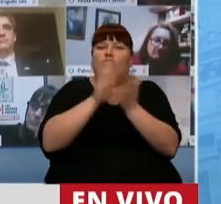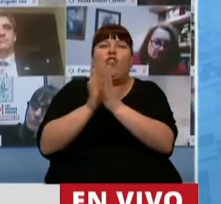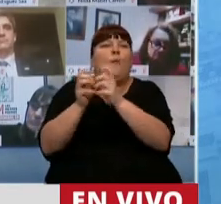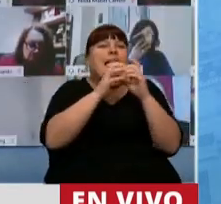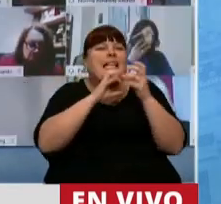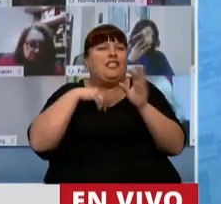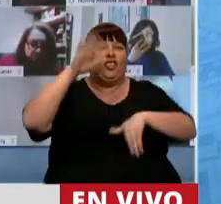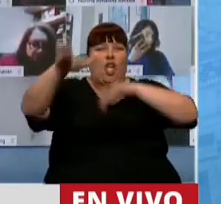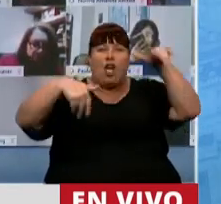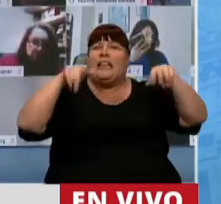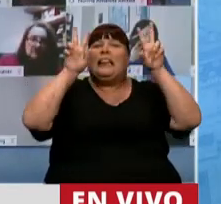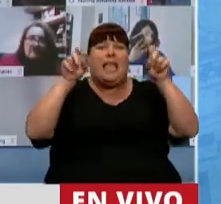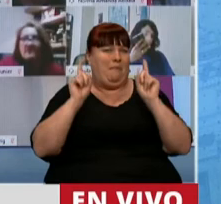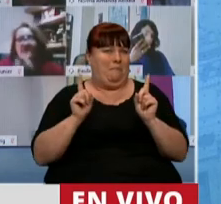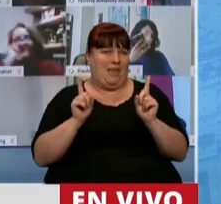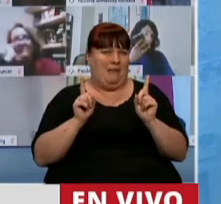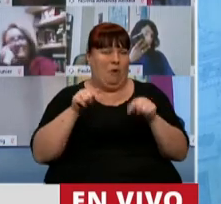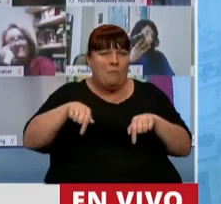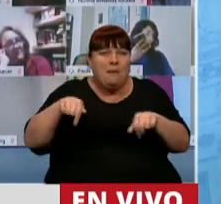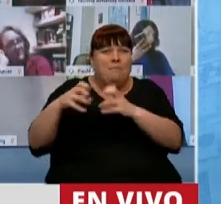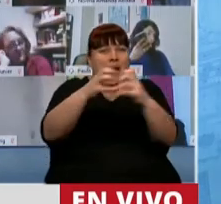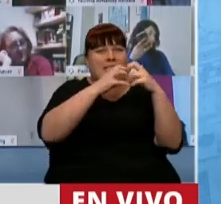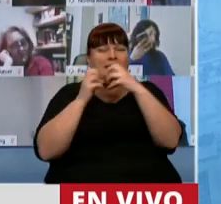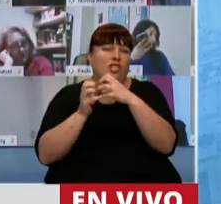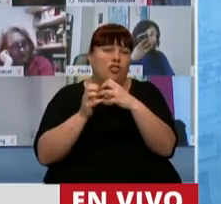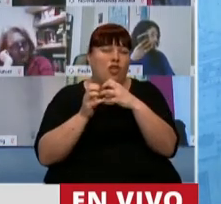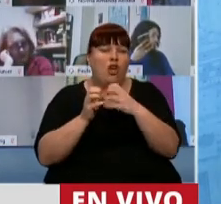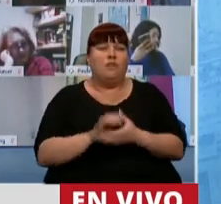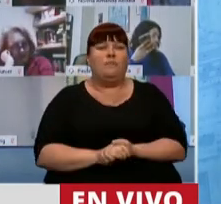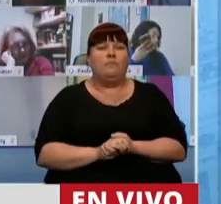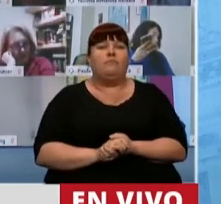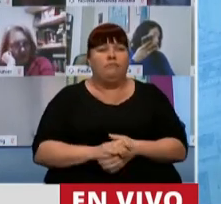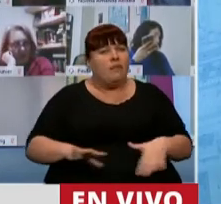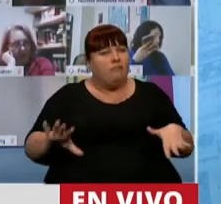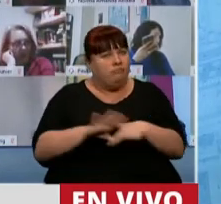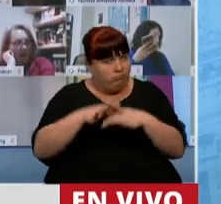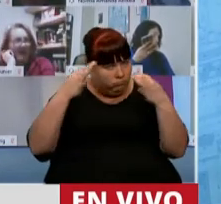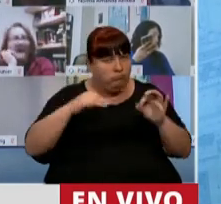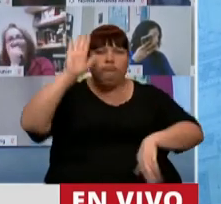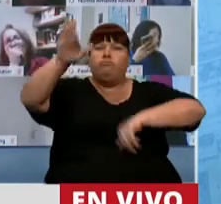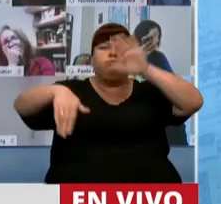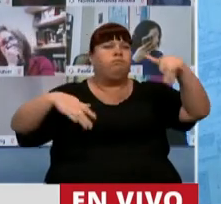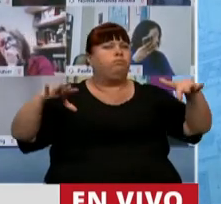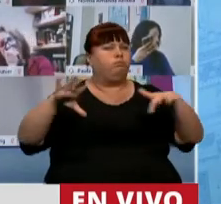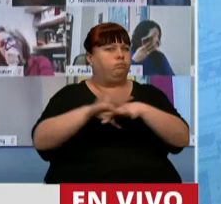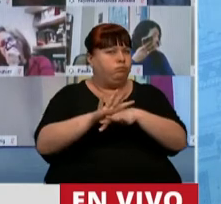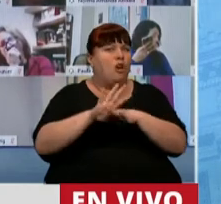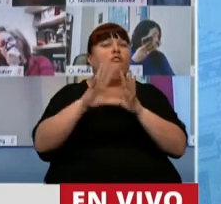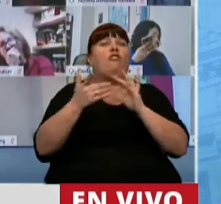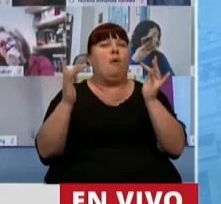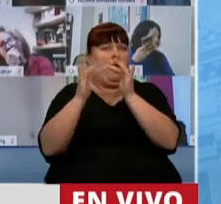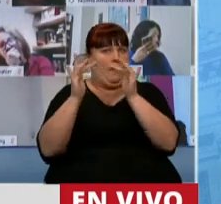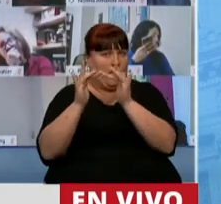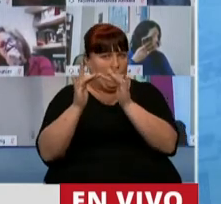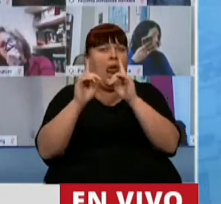sesión que ha sido convocada, de esta sesión que está correctamente convocada de una manera virtual,